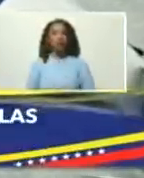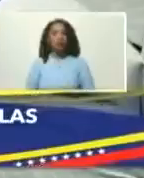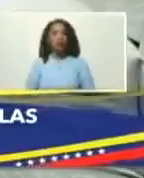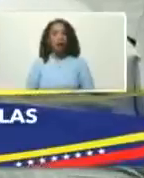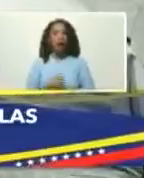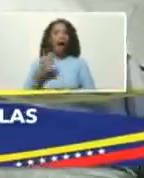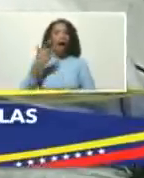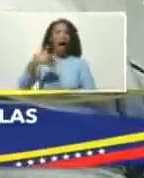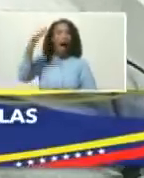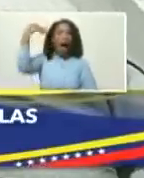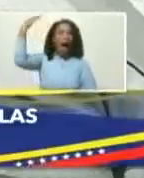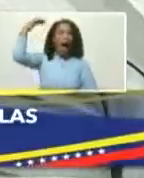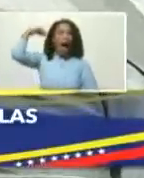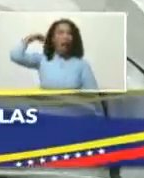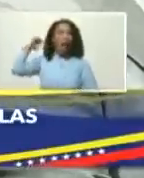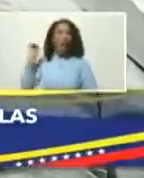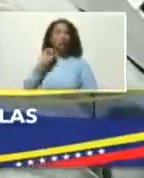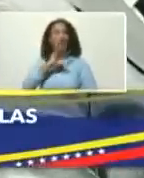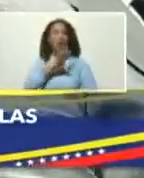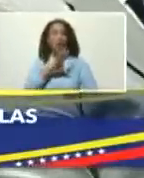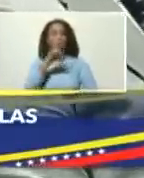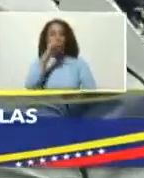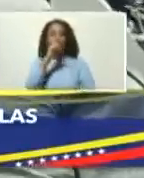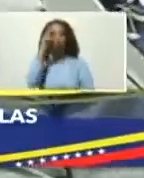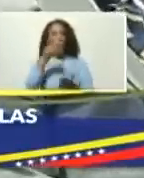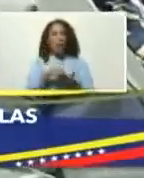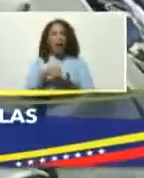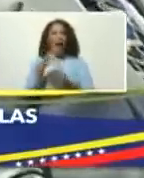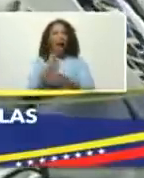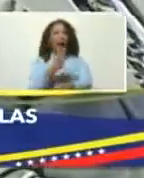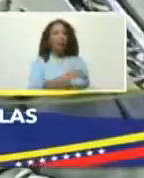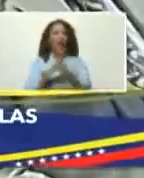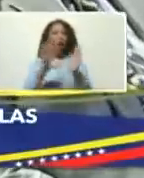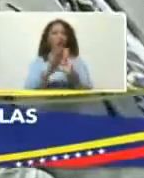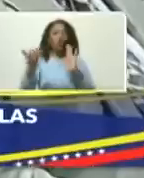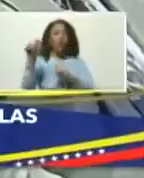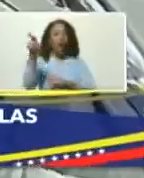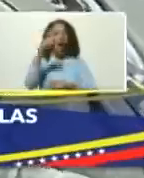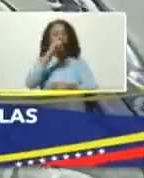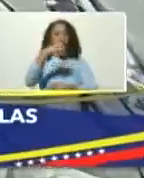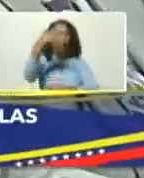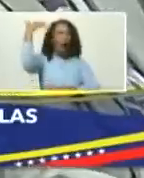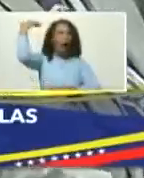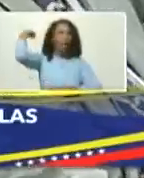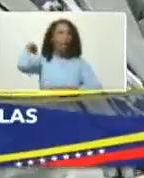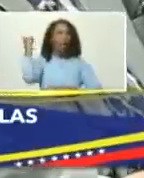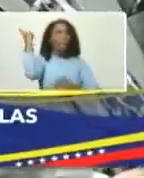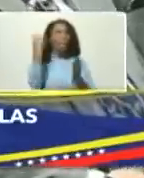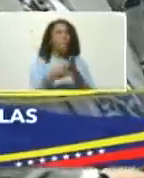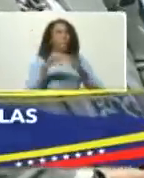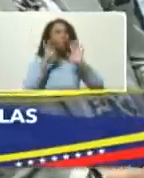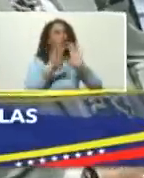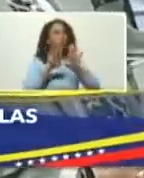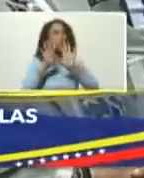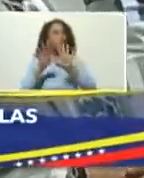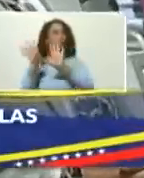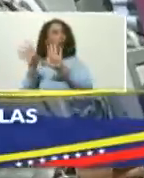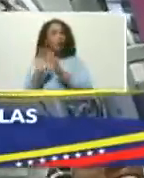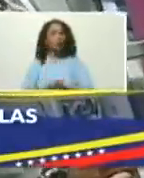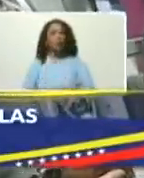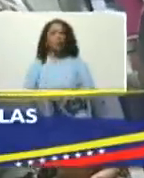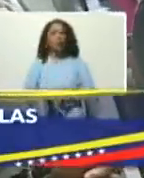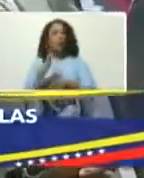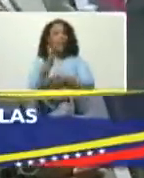allá por el año 2000, antes en la constituyente, por allá en el año 1999 y